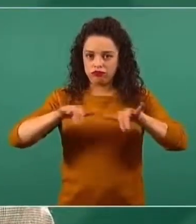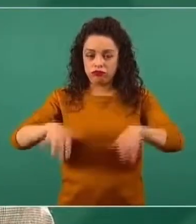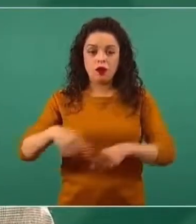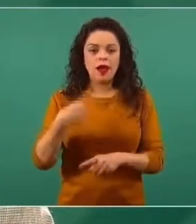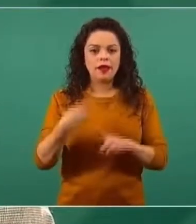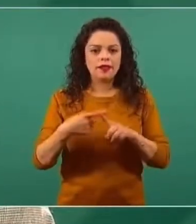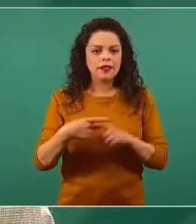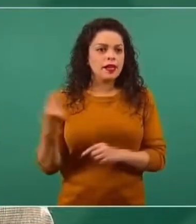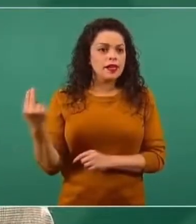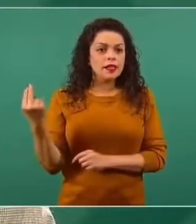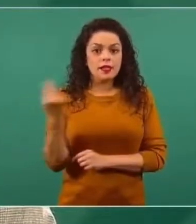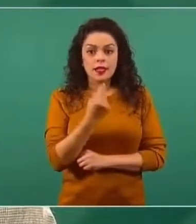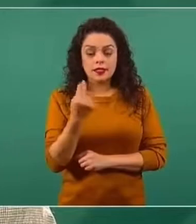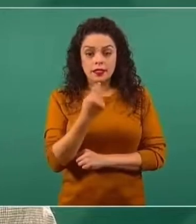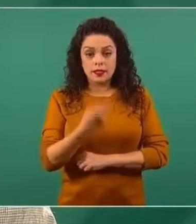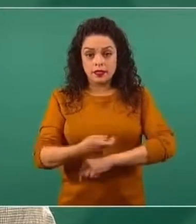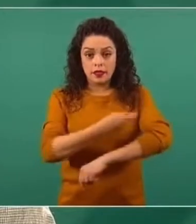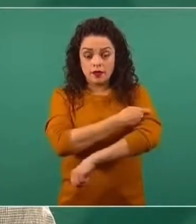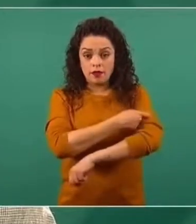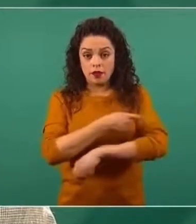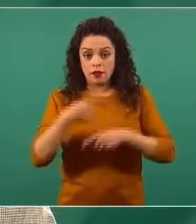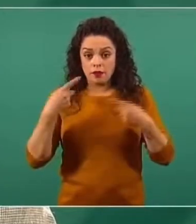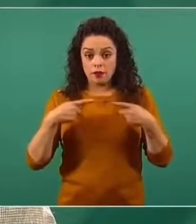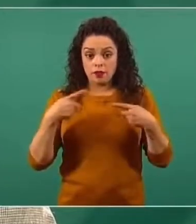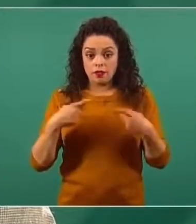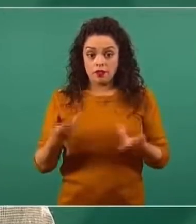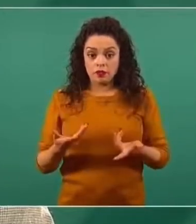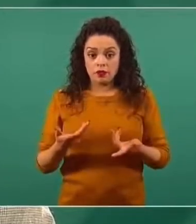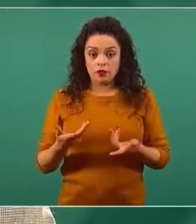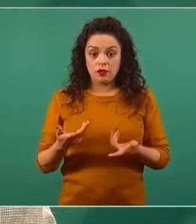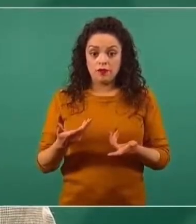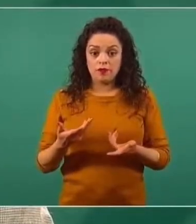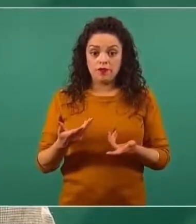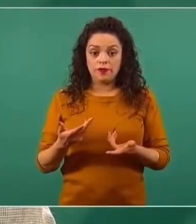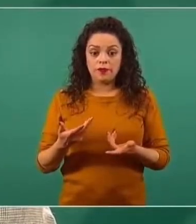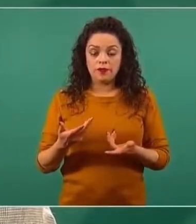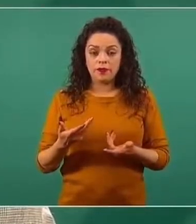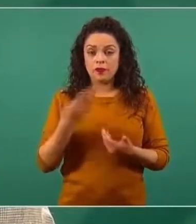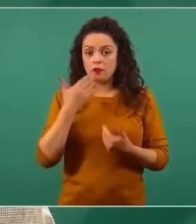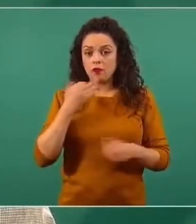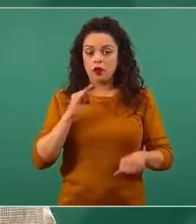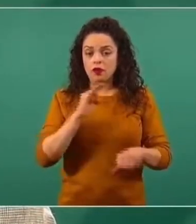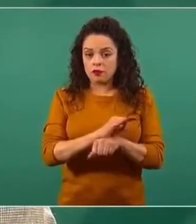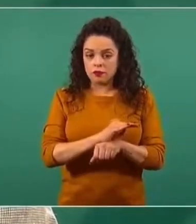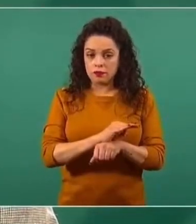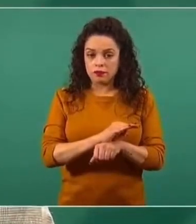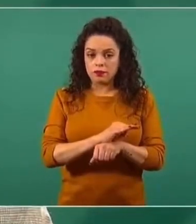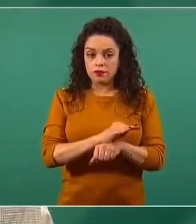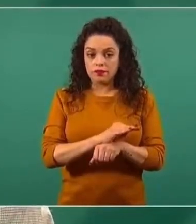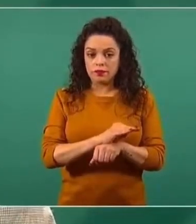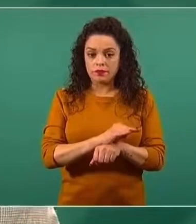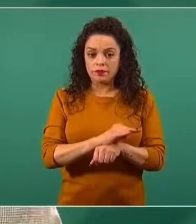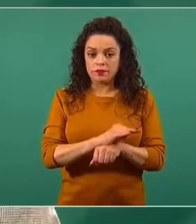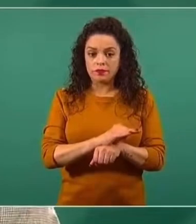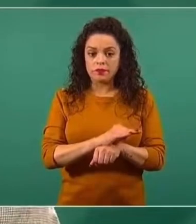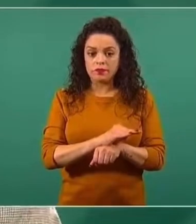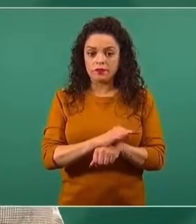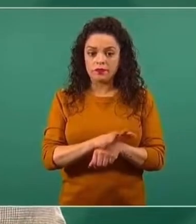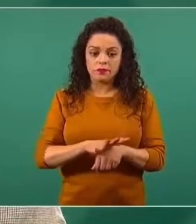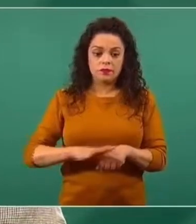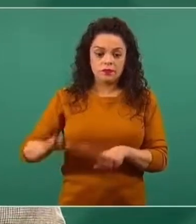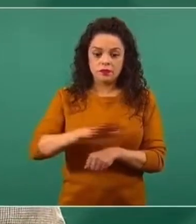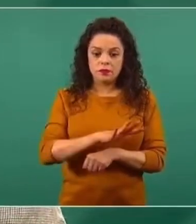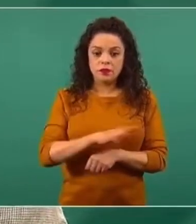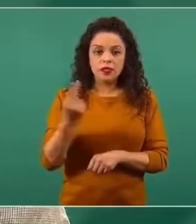necesidad de que se vacune una persona, ya sea en condición de vulnerabilidad, poblaciones con especial